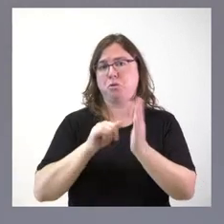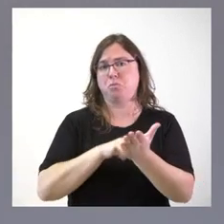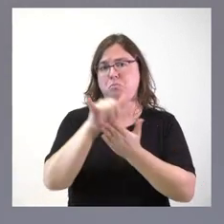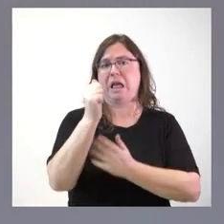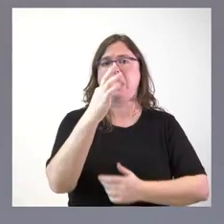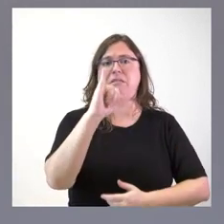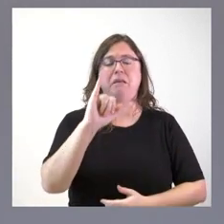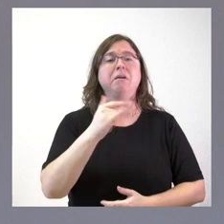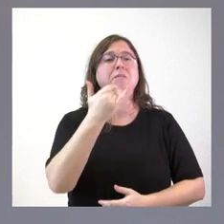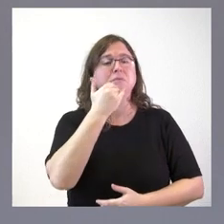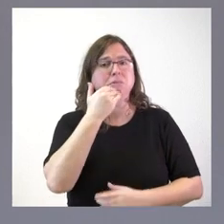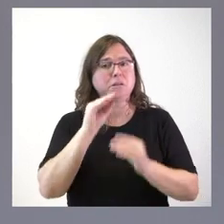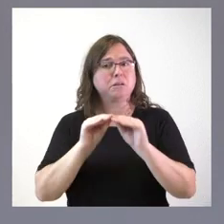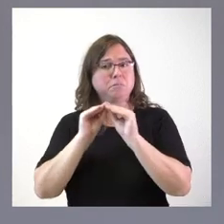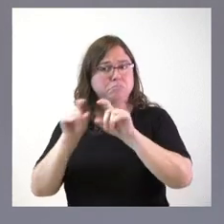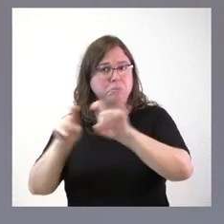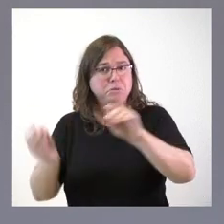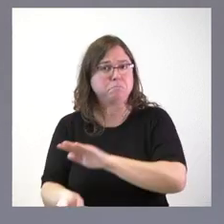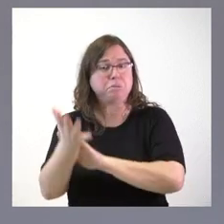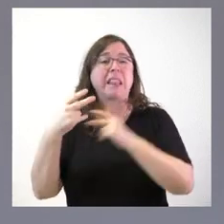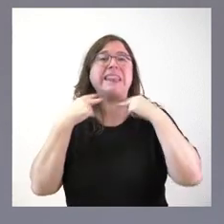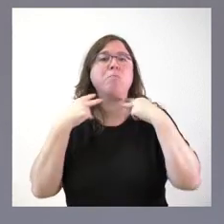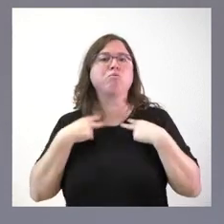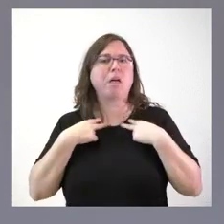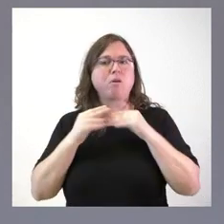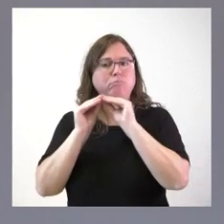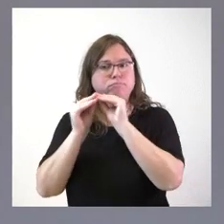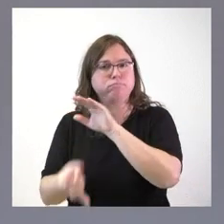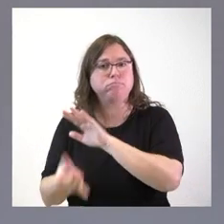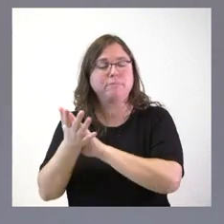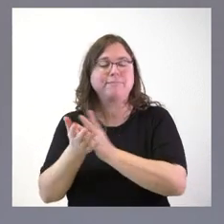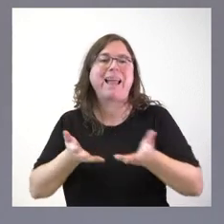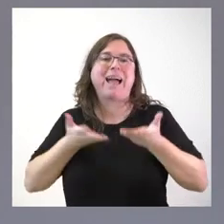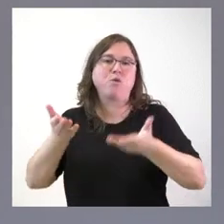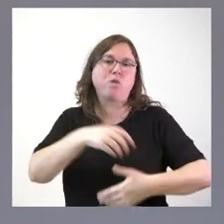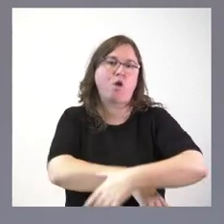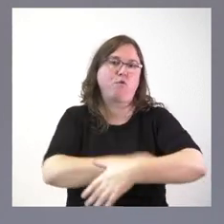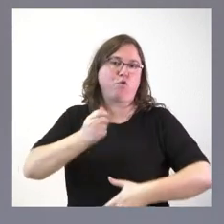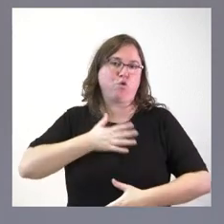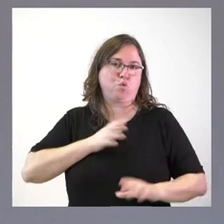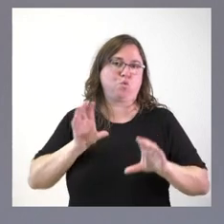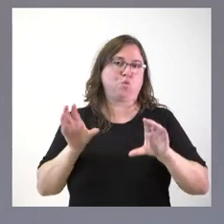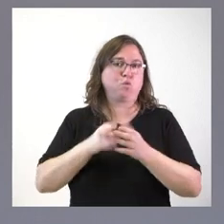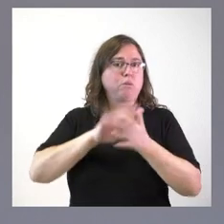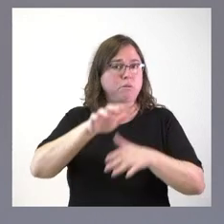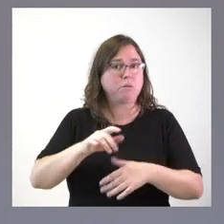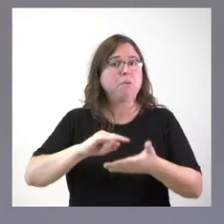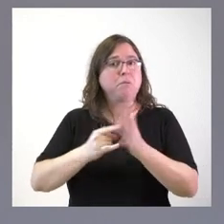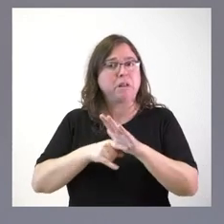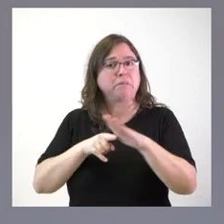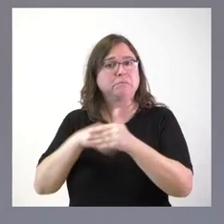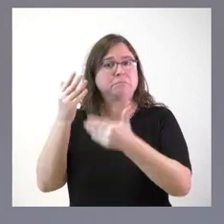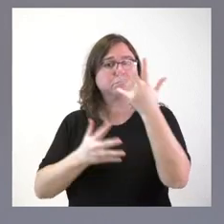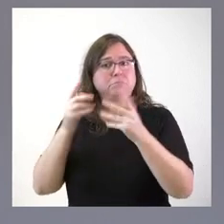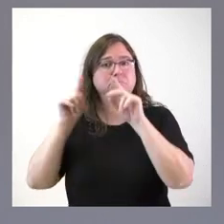medida en que el promotor de esta iniciativa es la propia Diputación Provincial, aunque con la ayuda de fondos de la Junta de Castilla y León, lógicamente el trámite administrativo corresponde a la